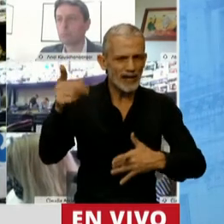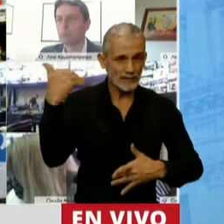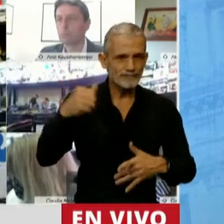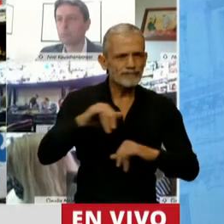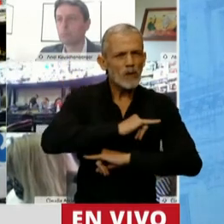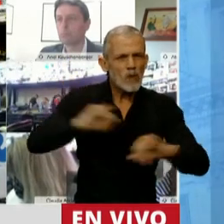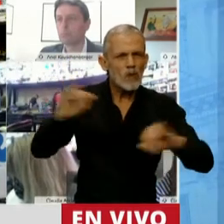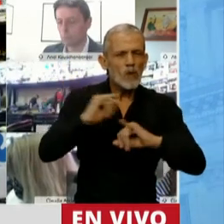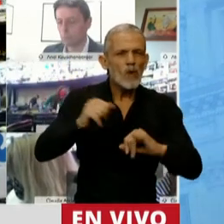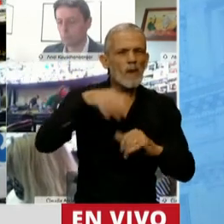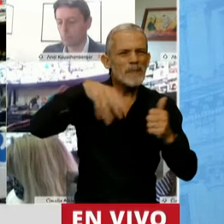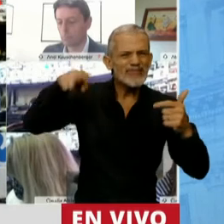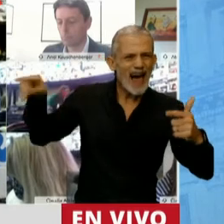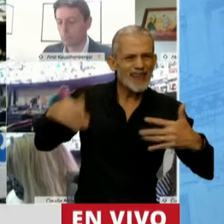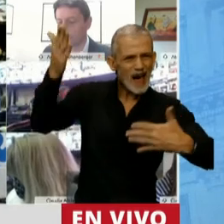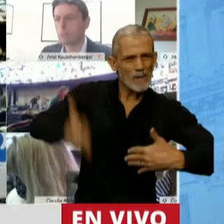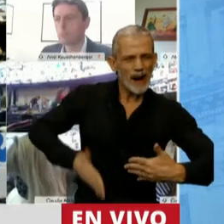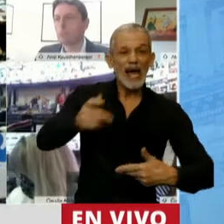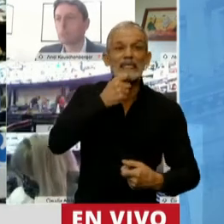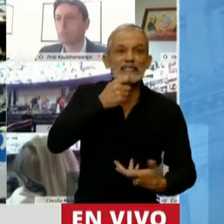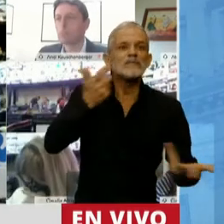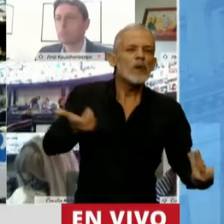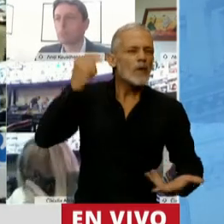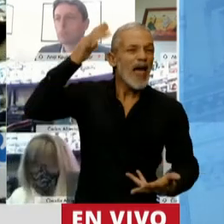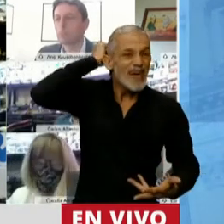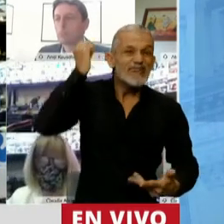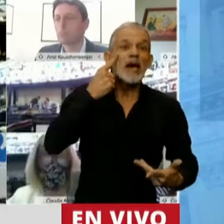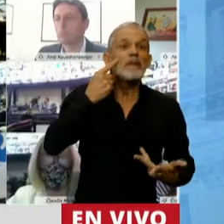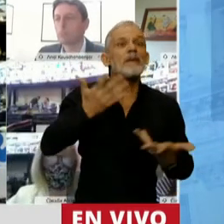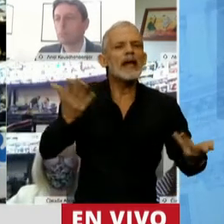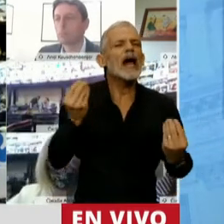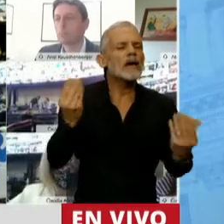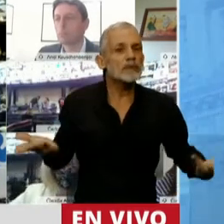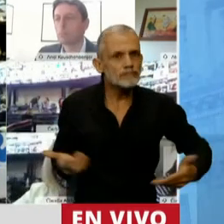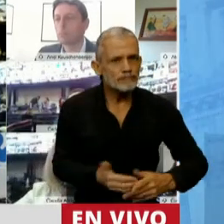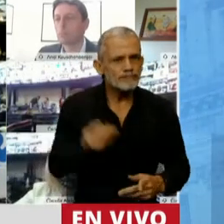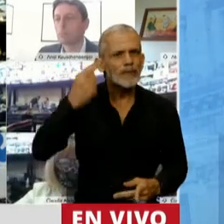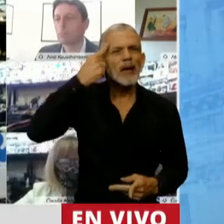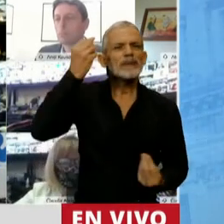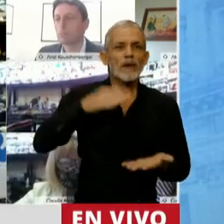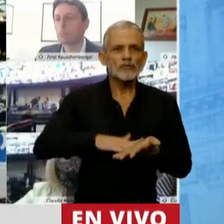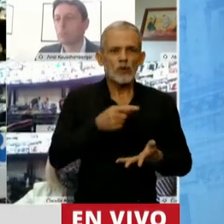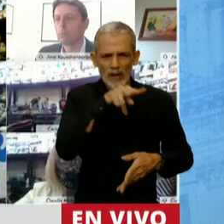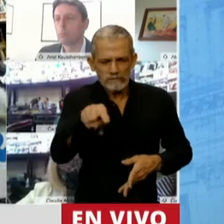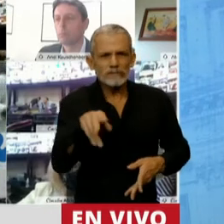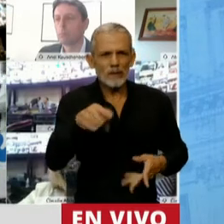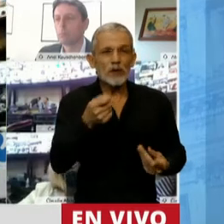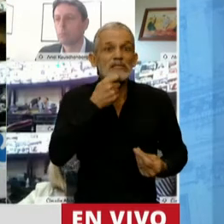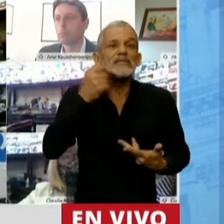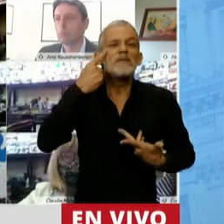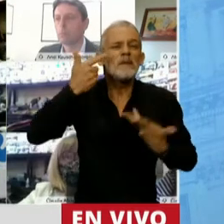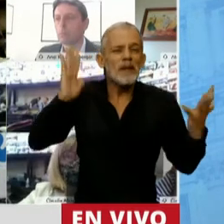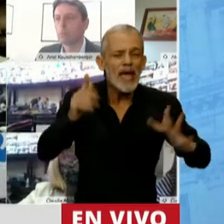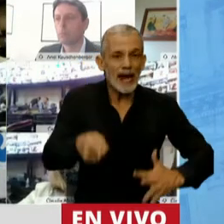una campaña de pintadas que poníamos y si Evita viviera, como diciendo, ¿qué estaría pensando nuestra compañera Evita con todo lo que